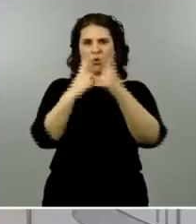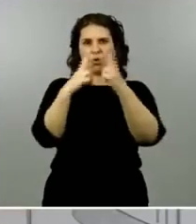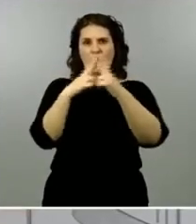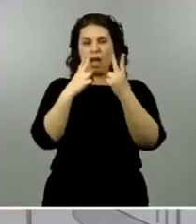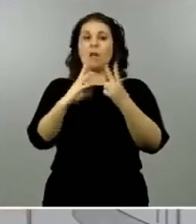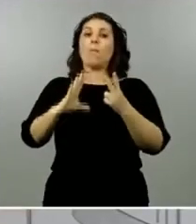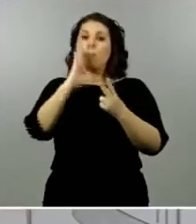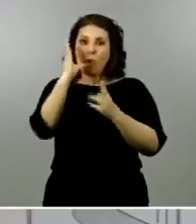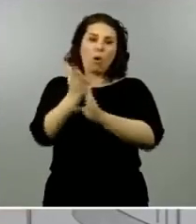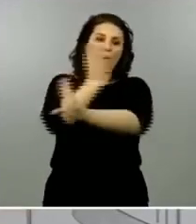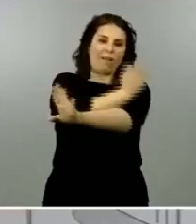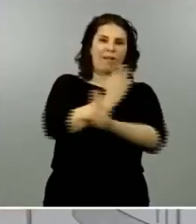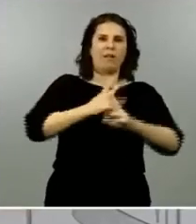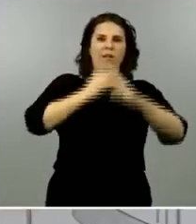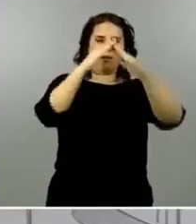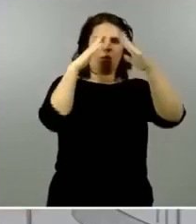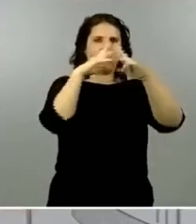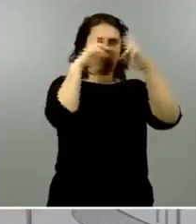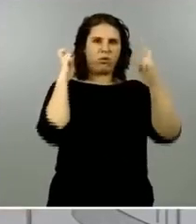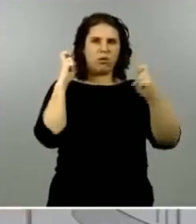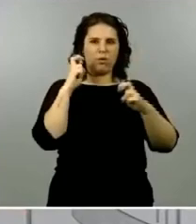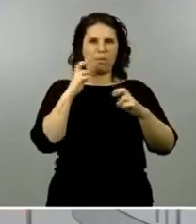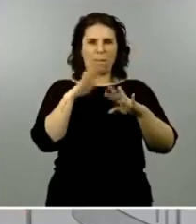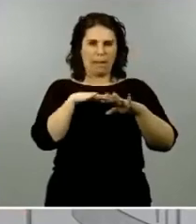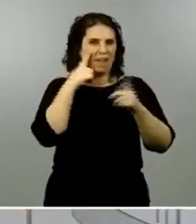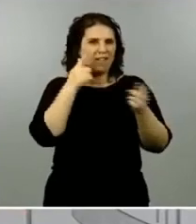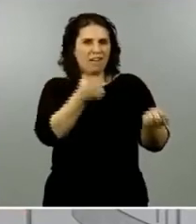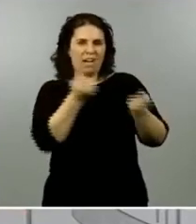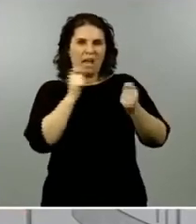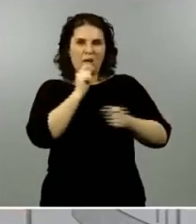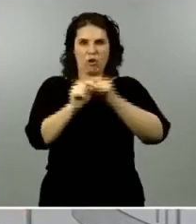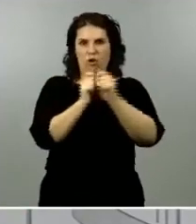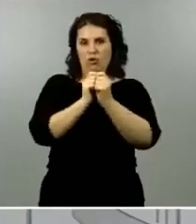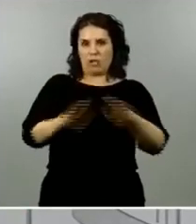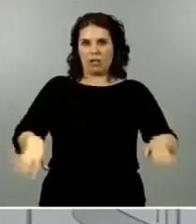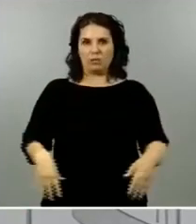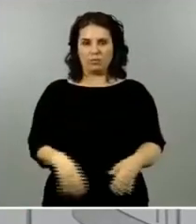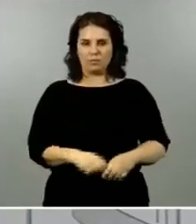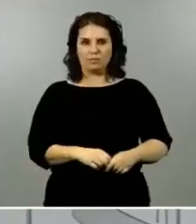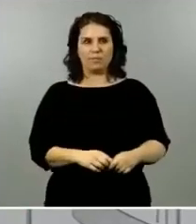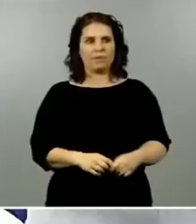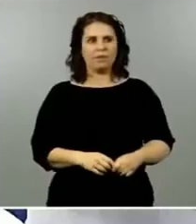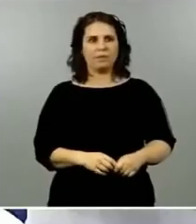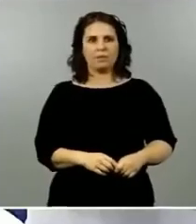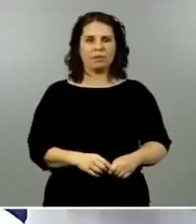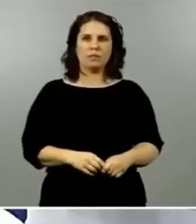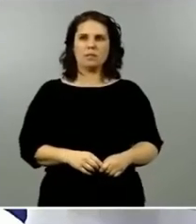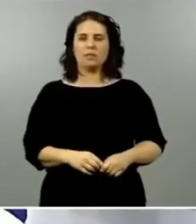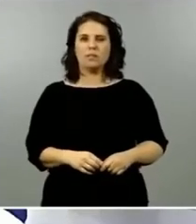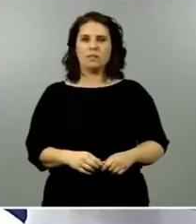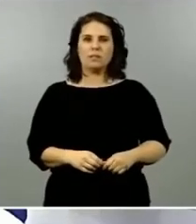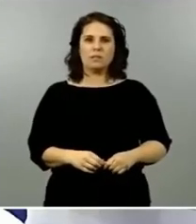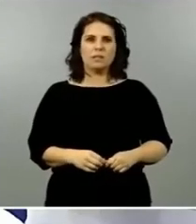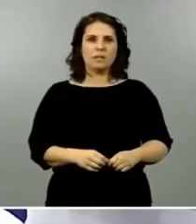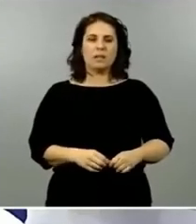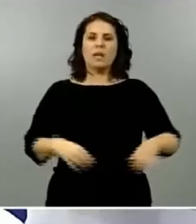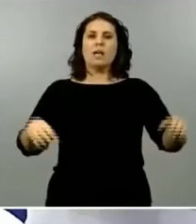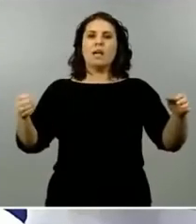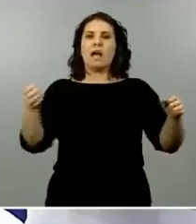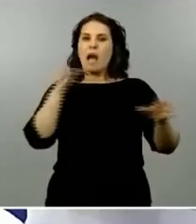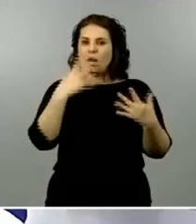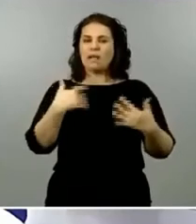autoimpuesto para frenar el contagio de esta pandemia turno ahora para Radio Televisión Castilla y León